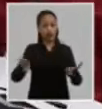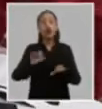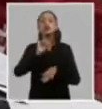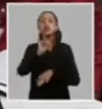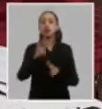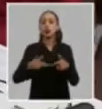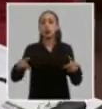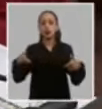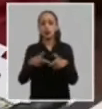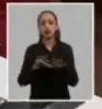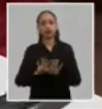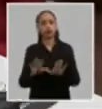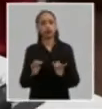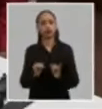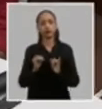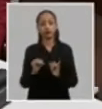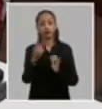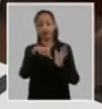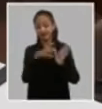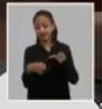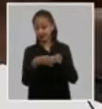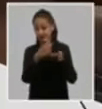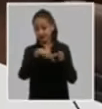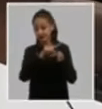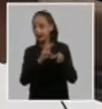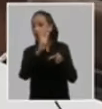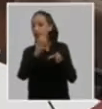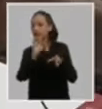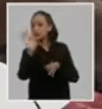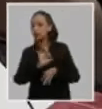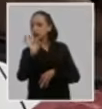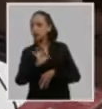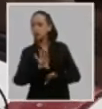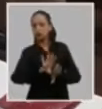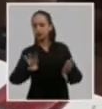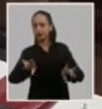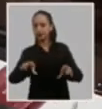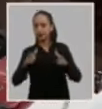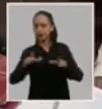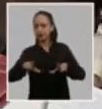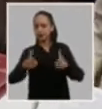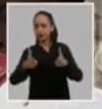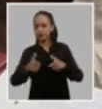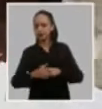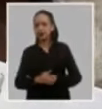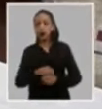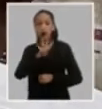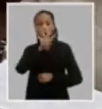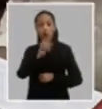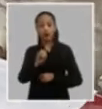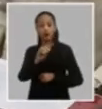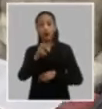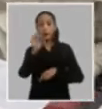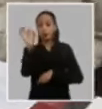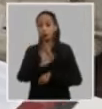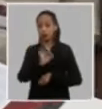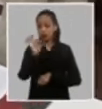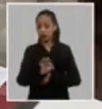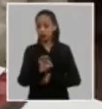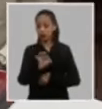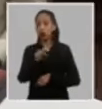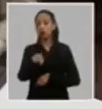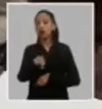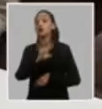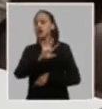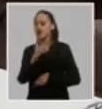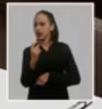séptimo congreso de los cuales el treinta por ciento fueron implantados el cuarenta por ciento se encuentran en